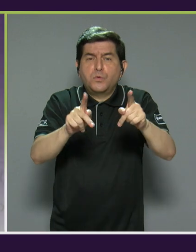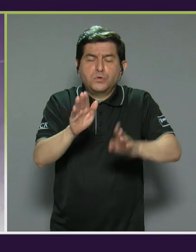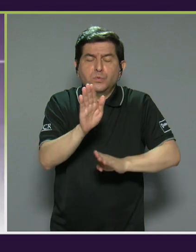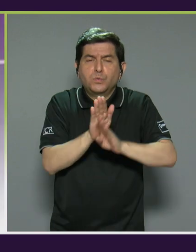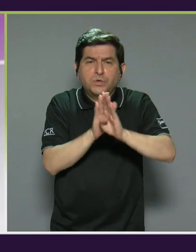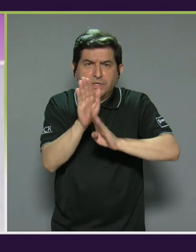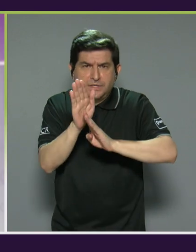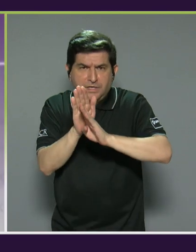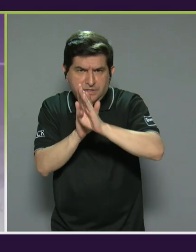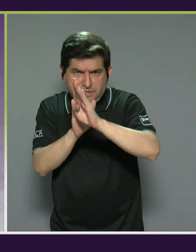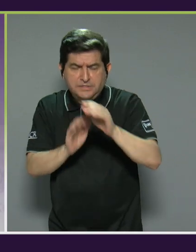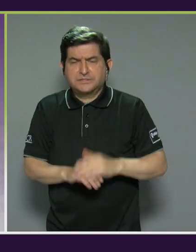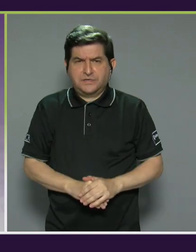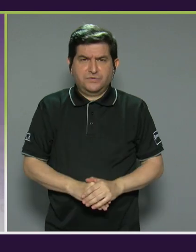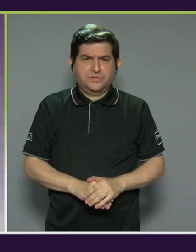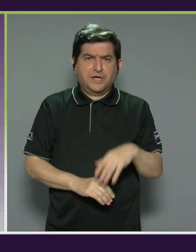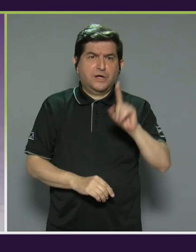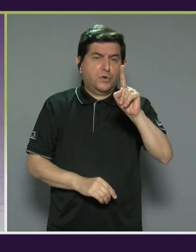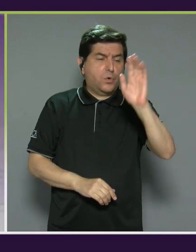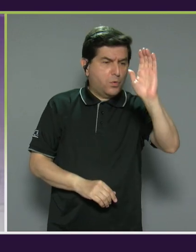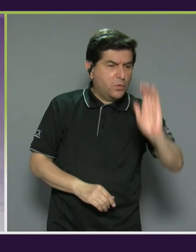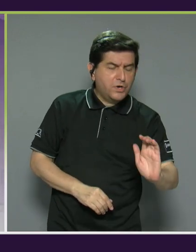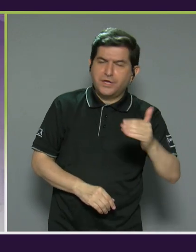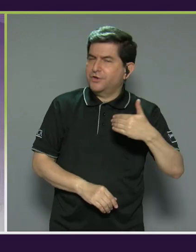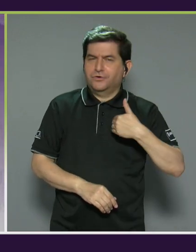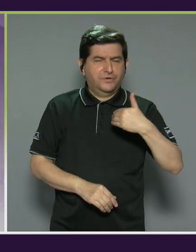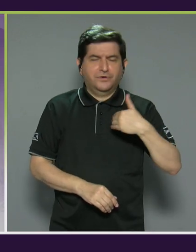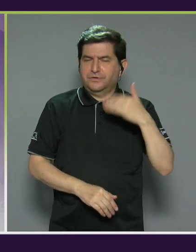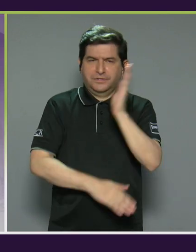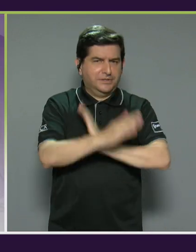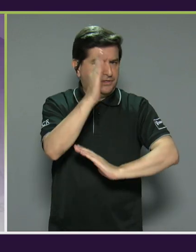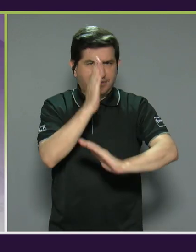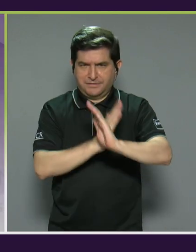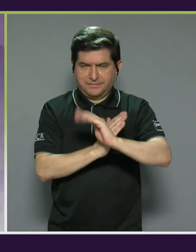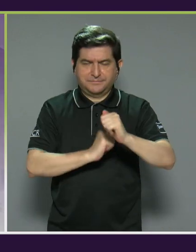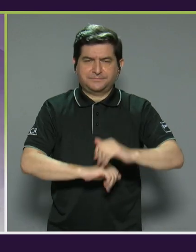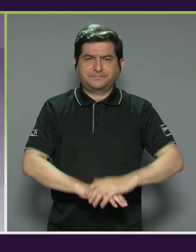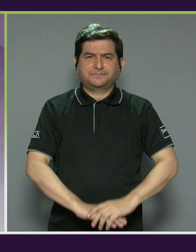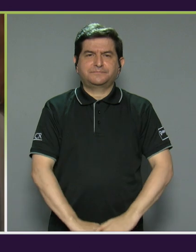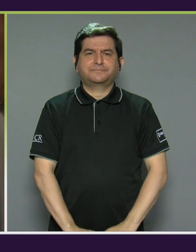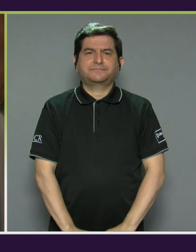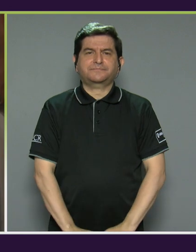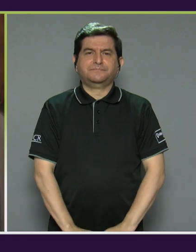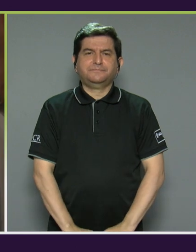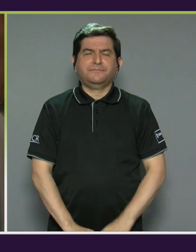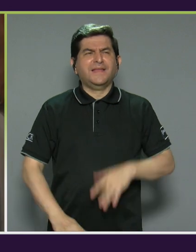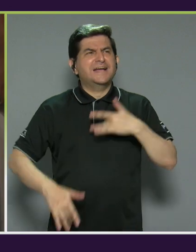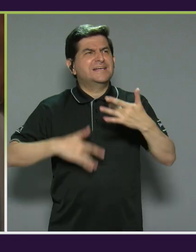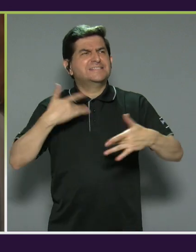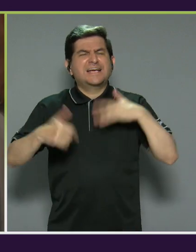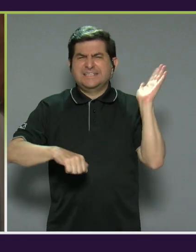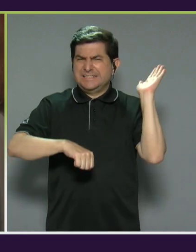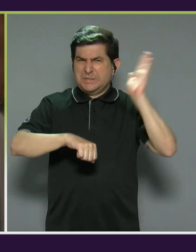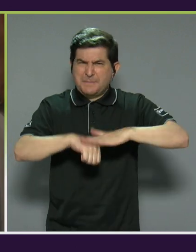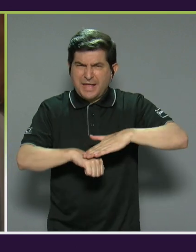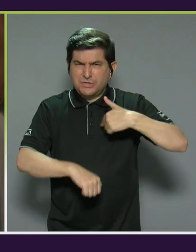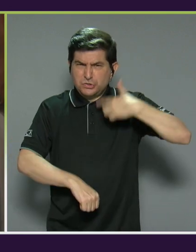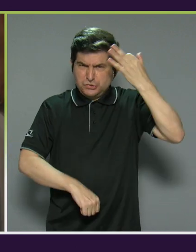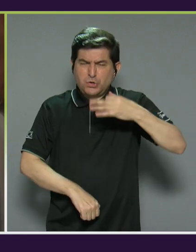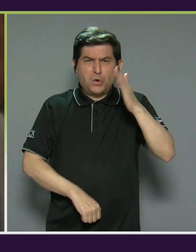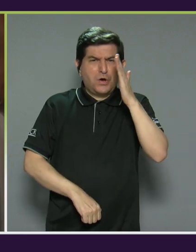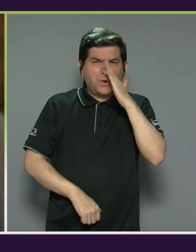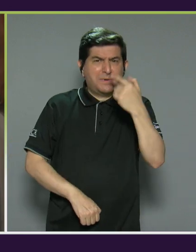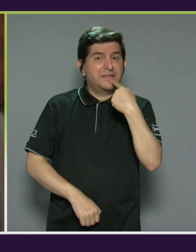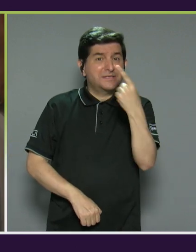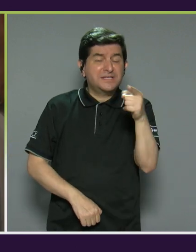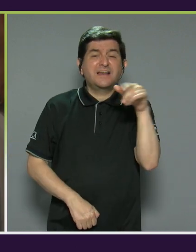desarrollo de un niño que no presenta una discapacidad. Los sentimientos de culpa, y yo creo que las madres me van a